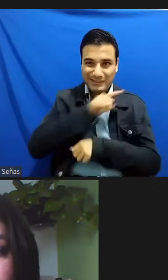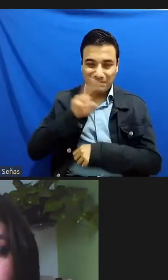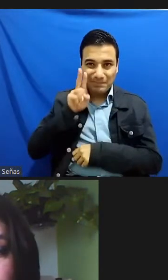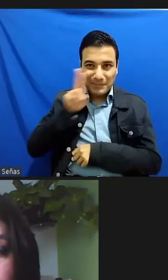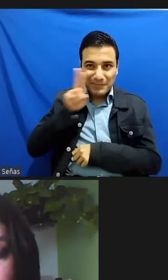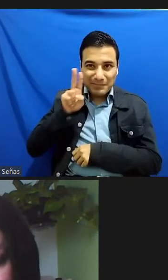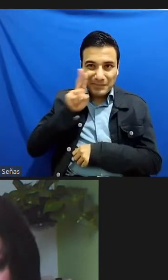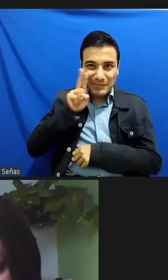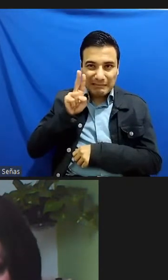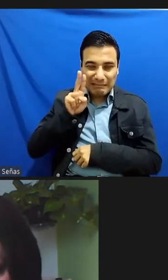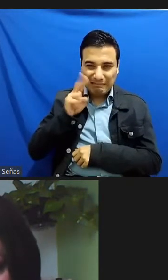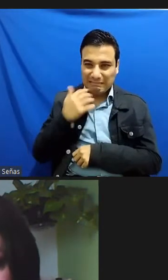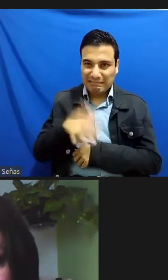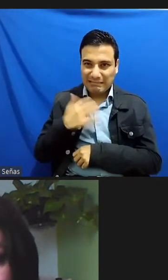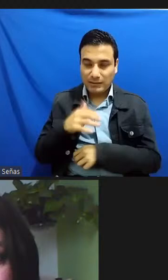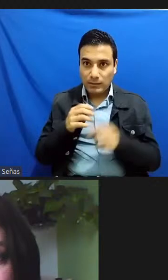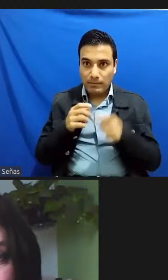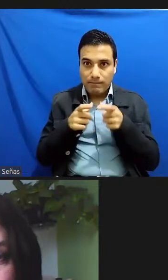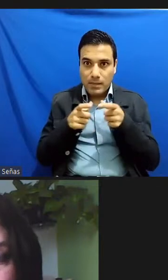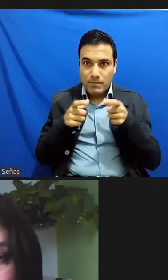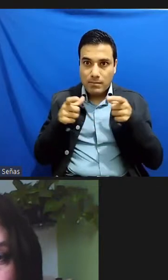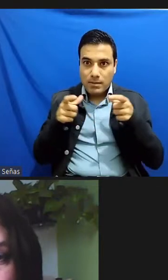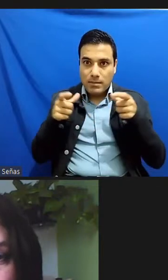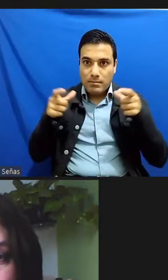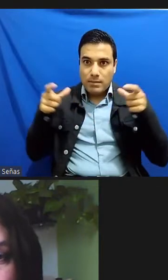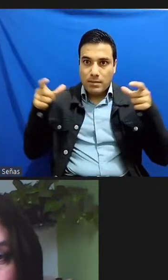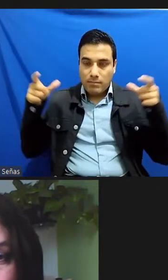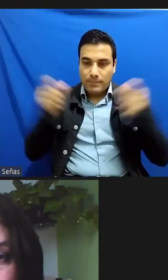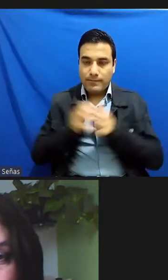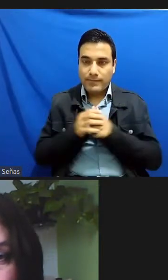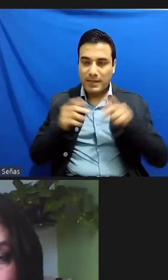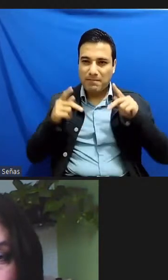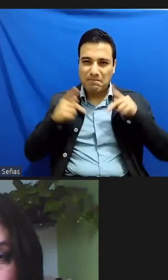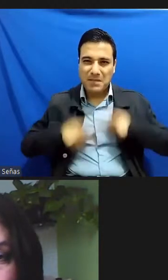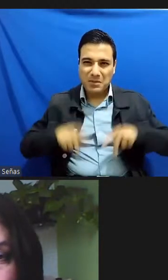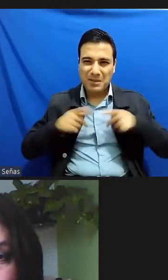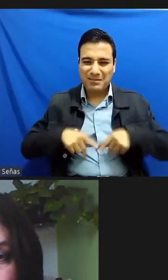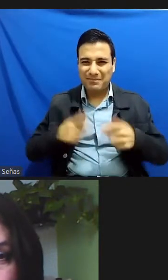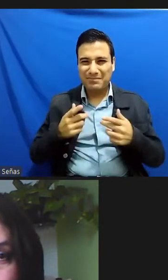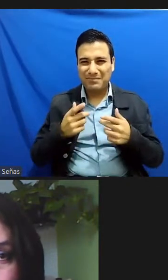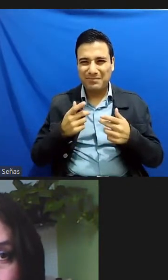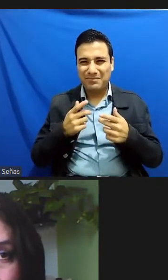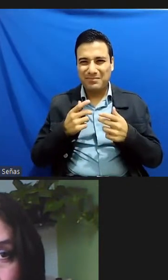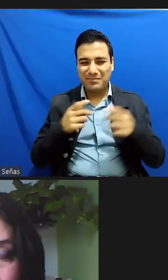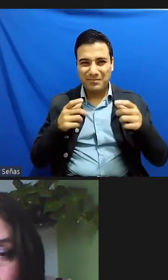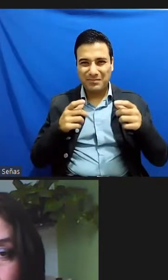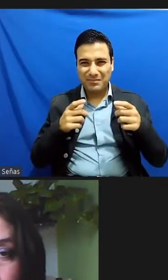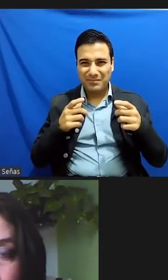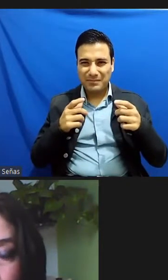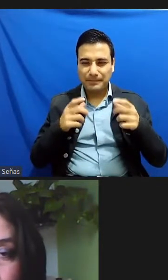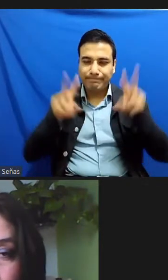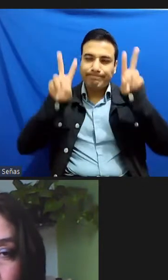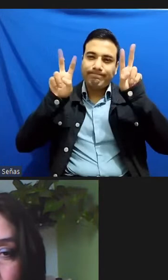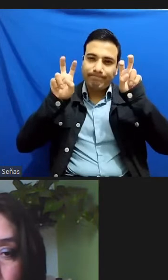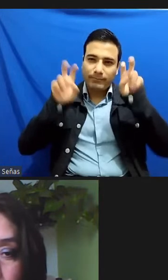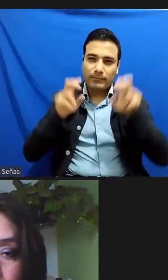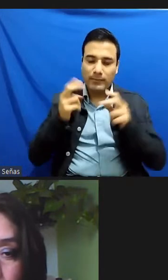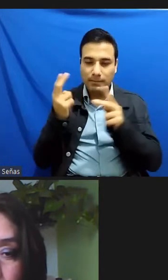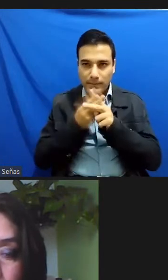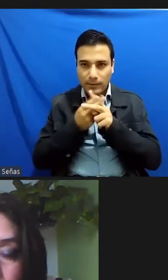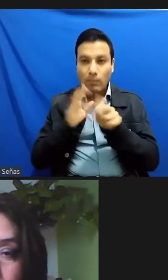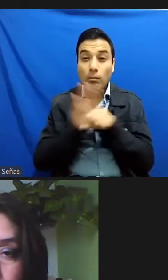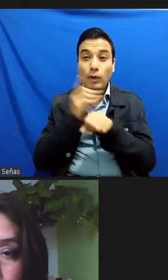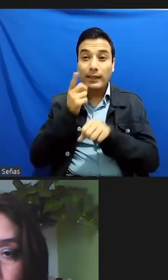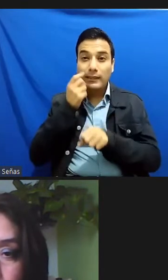este exterminio en aras y en virtud de una supuesta modernidad de una supuesta